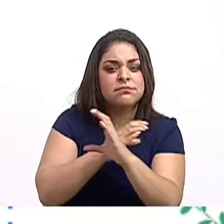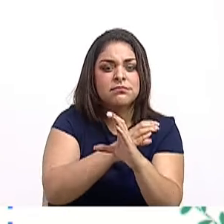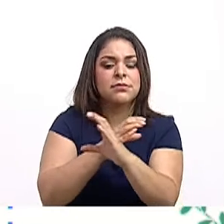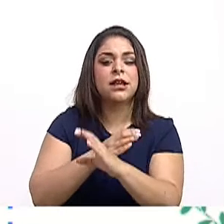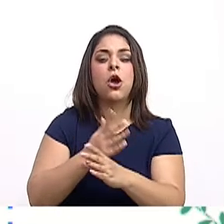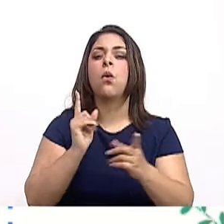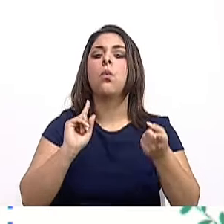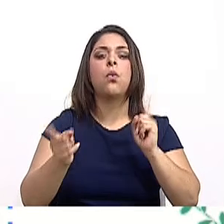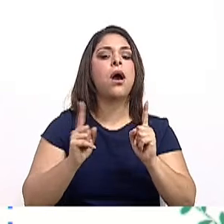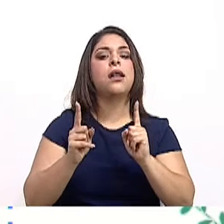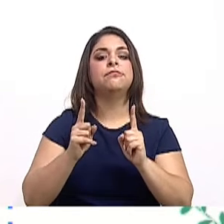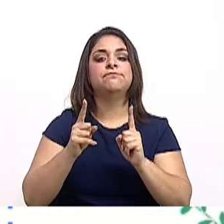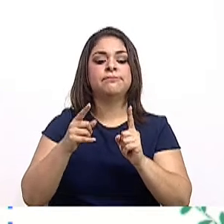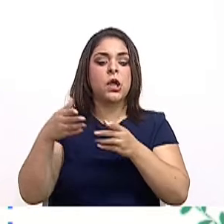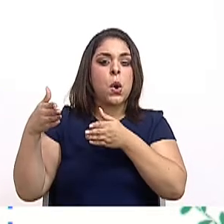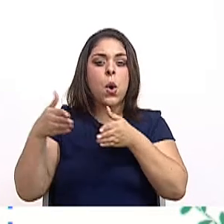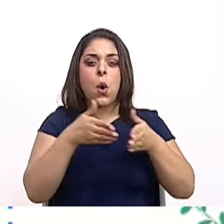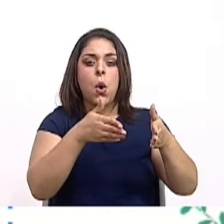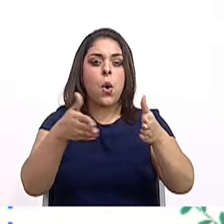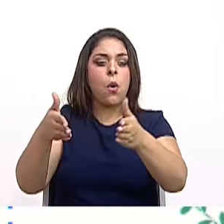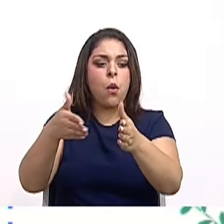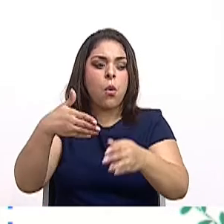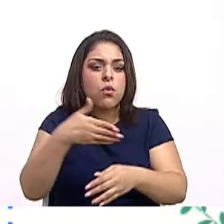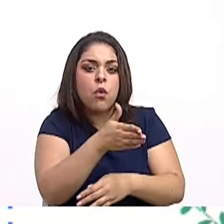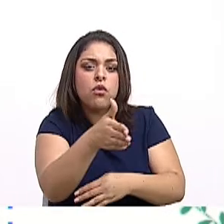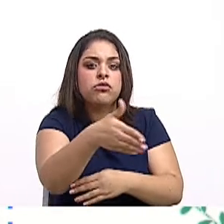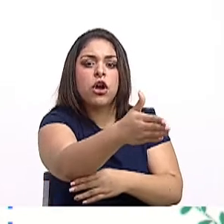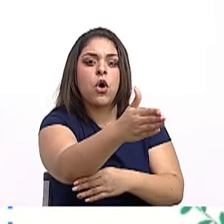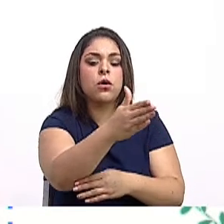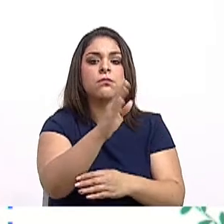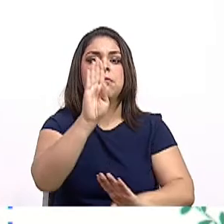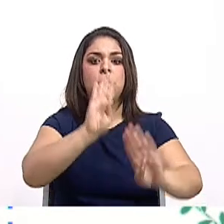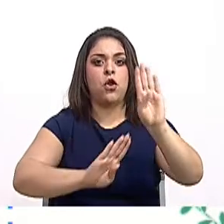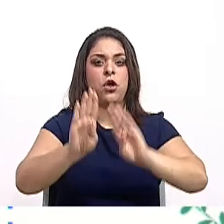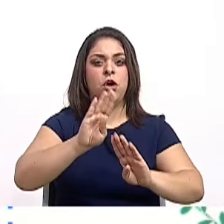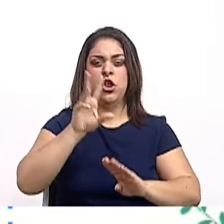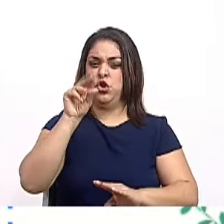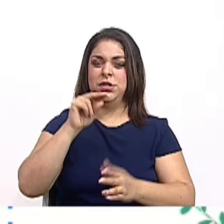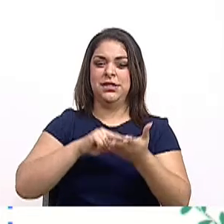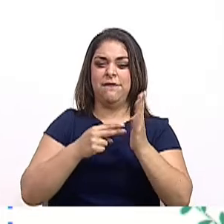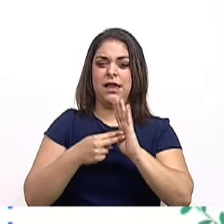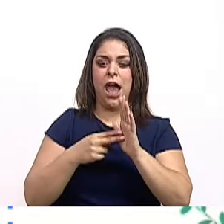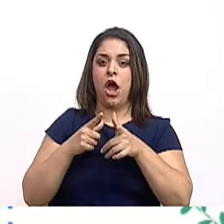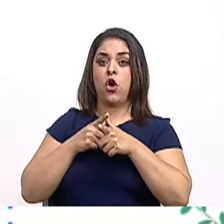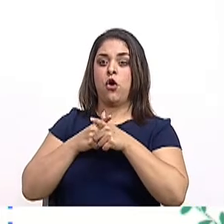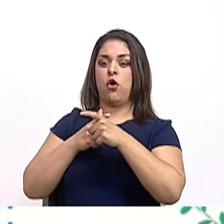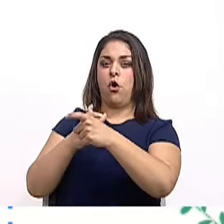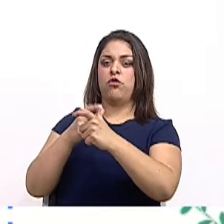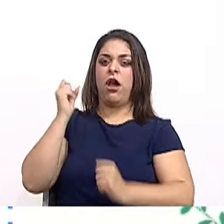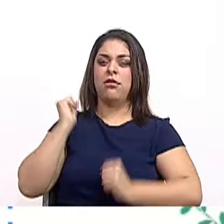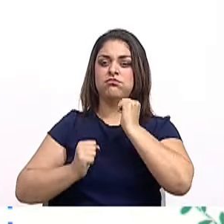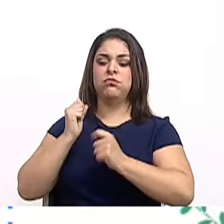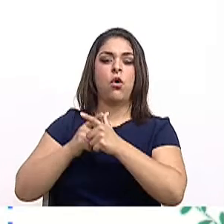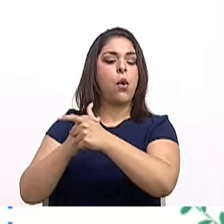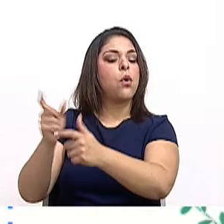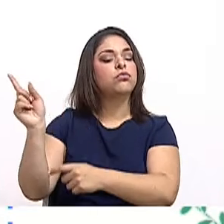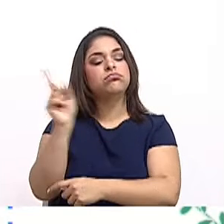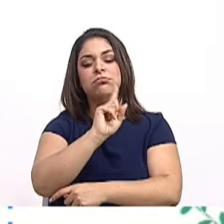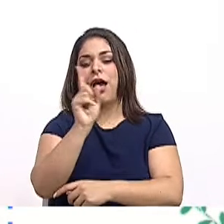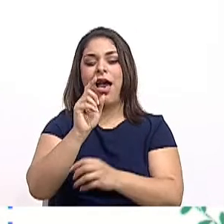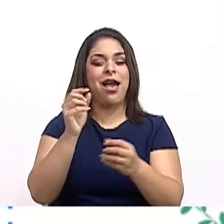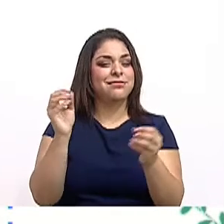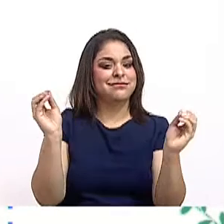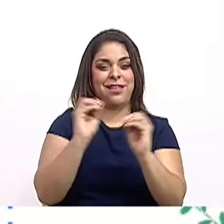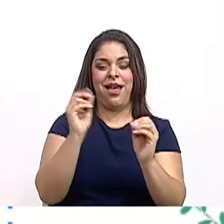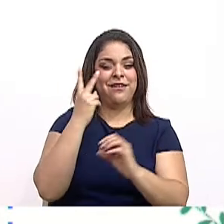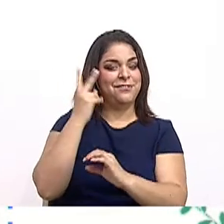corredor biológico, pero no es aquel que se pone las cenas y sale corriendo en un medio natural. No, no, no, no, no tiene nada que